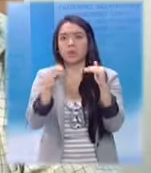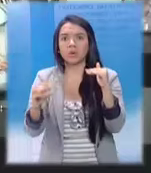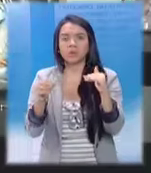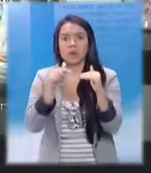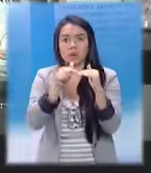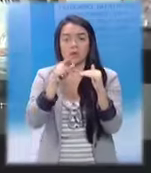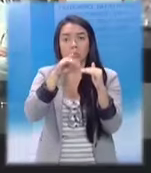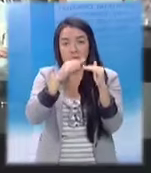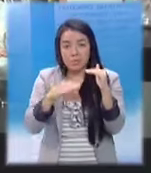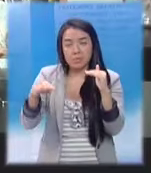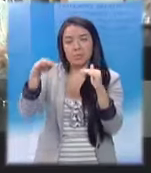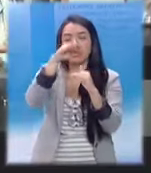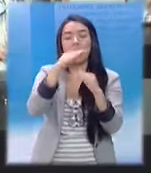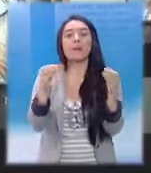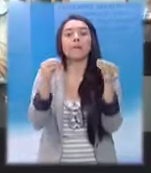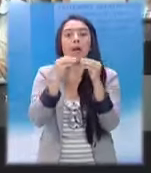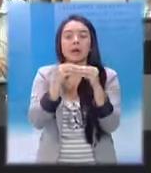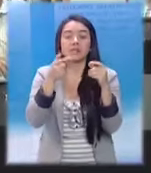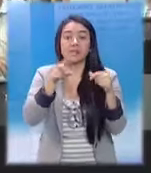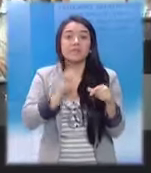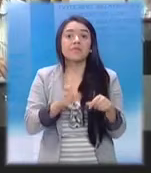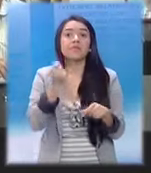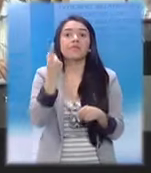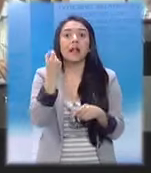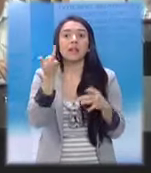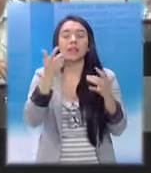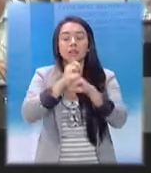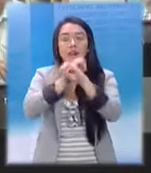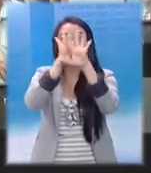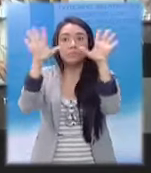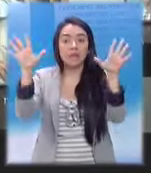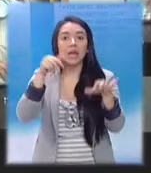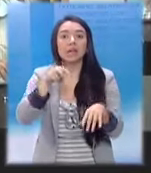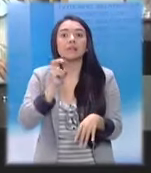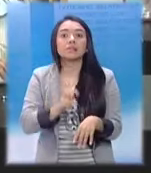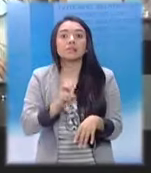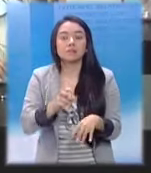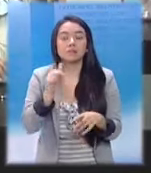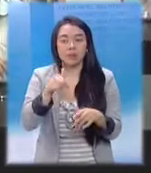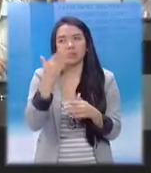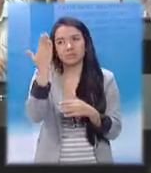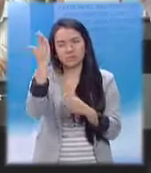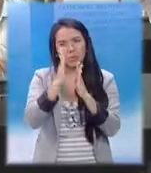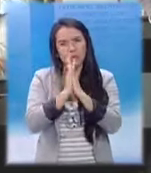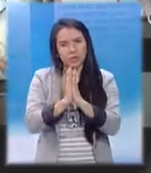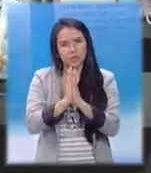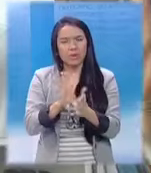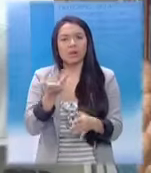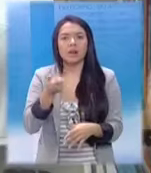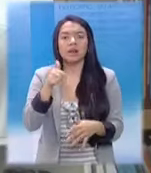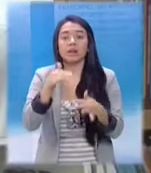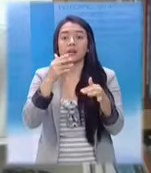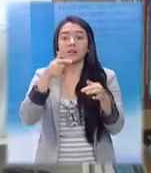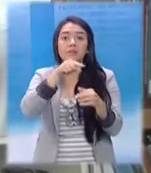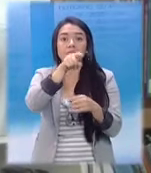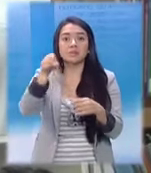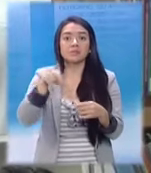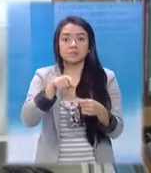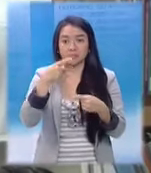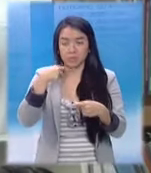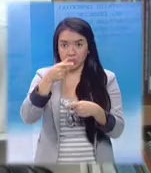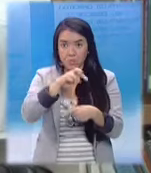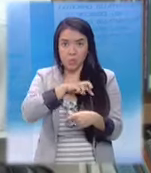asigna. Ante la falta de transparencia de la propuesta del Ejecutivo, solicitan a la Comisión de Finanzas Públicas del Congreso de la